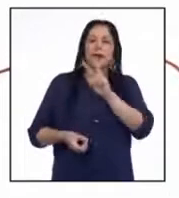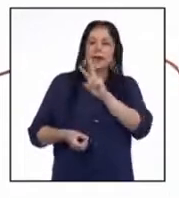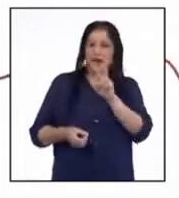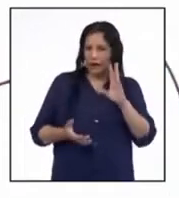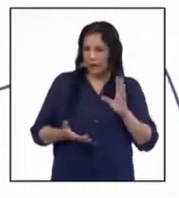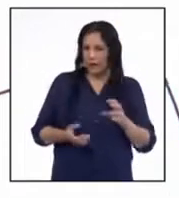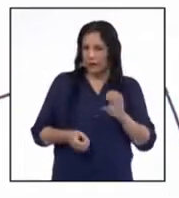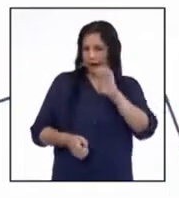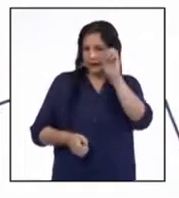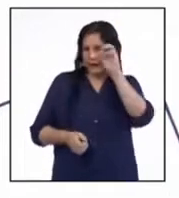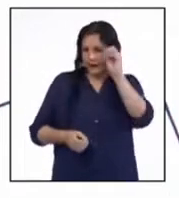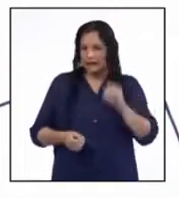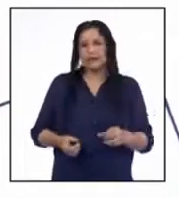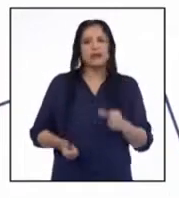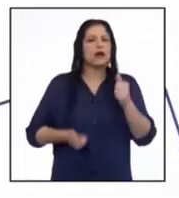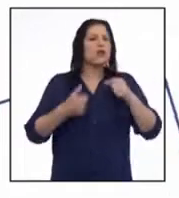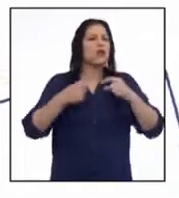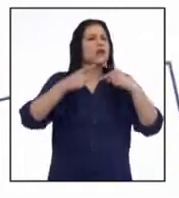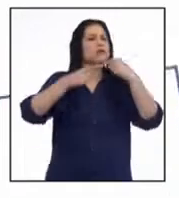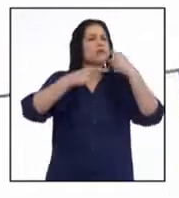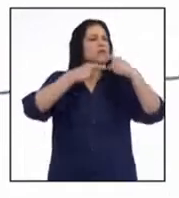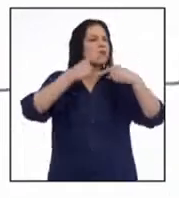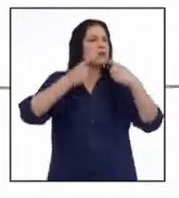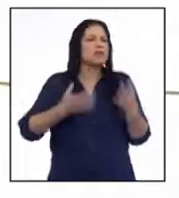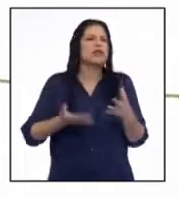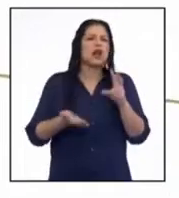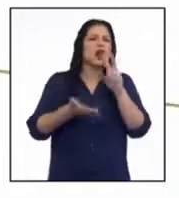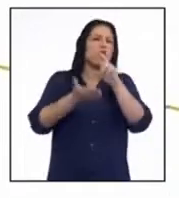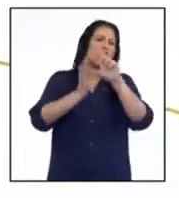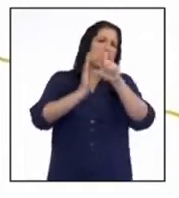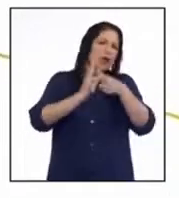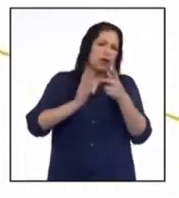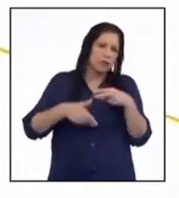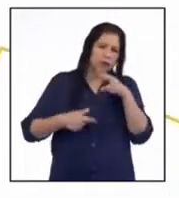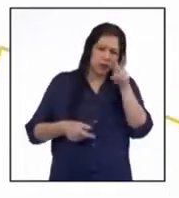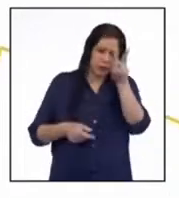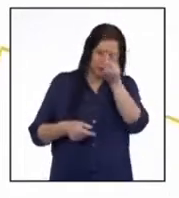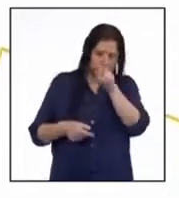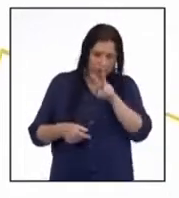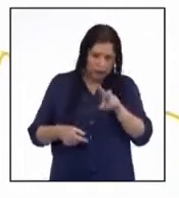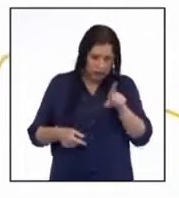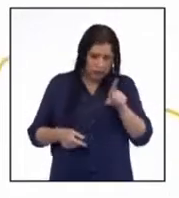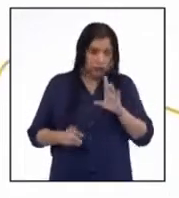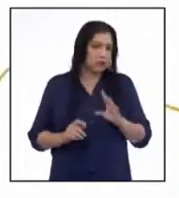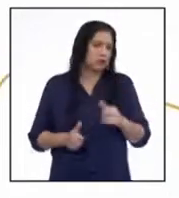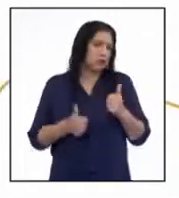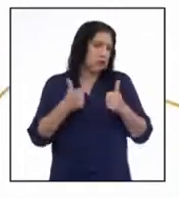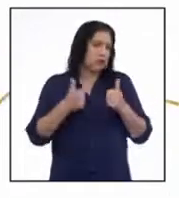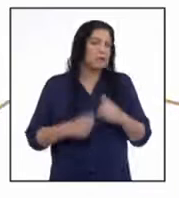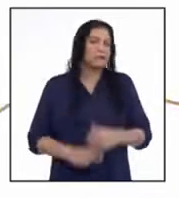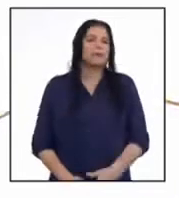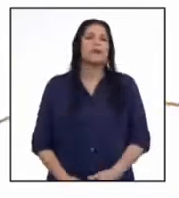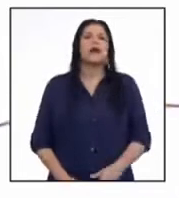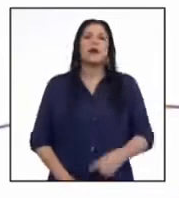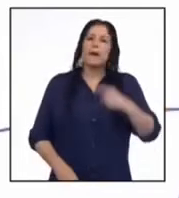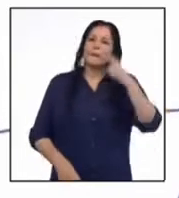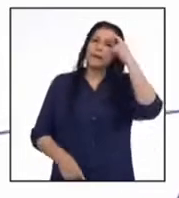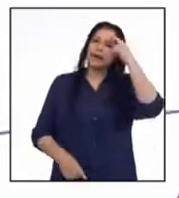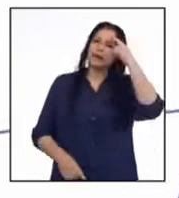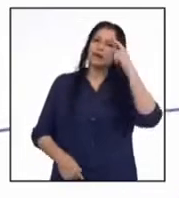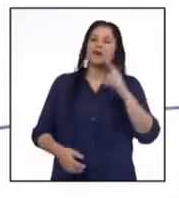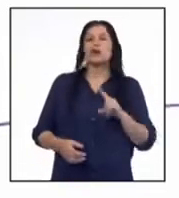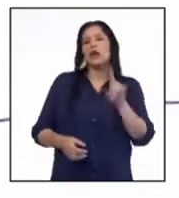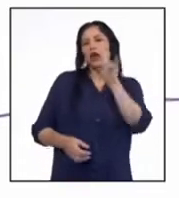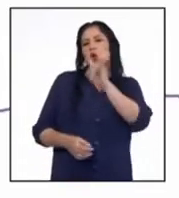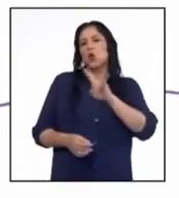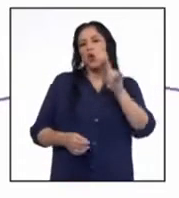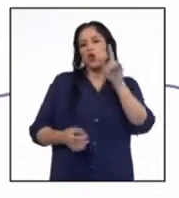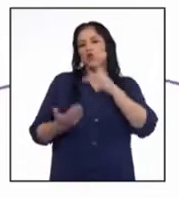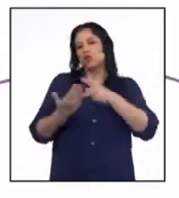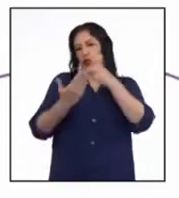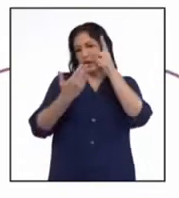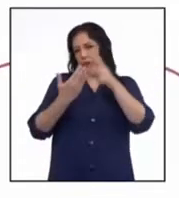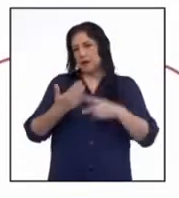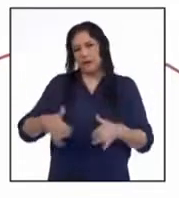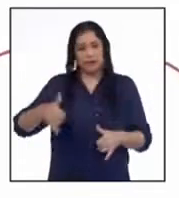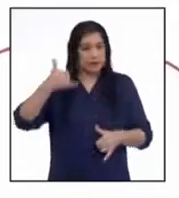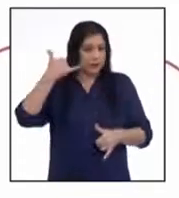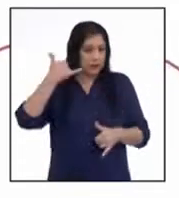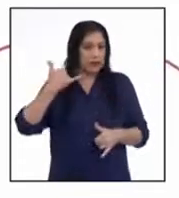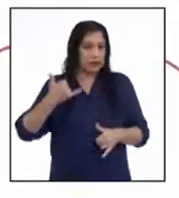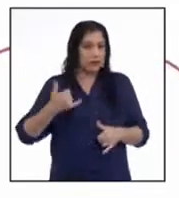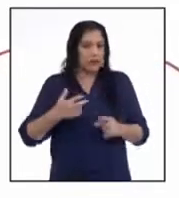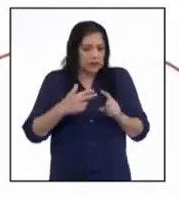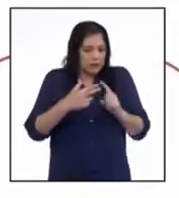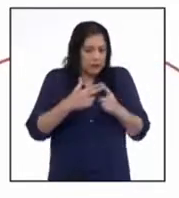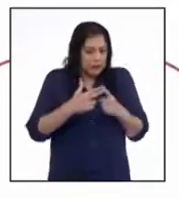¿Qué comentarios podríamos hacer luego de dar lectura a este gráfico? Me parece que el consumo del plan, según lo que puedo observar,